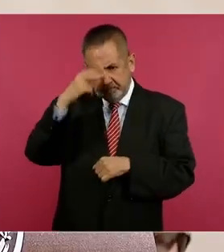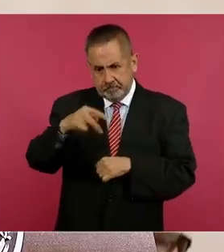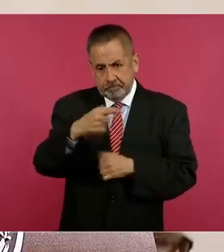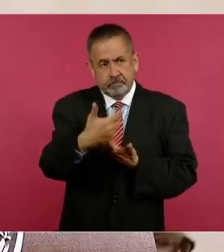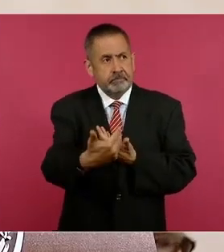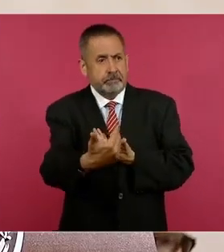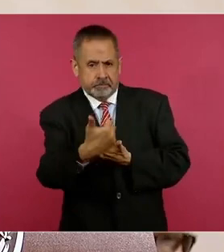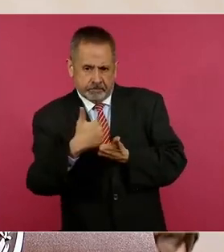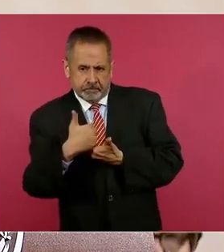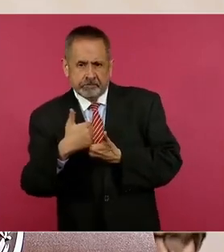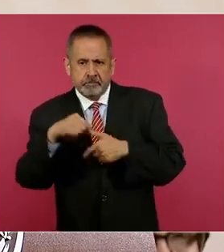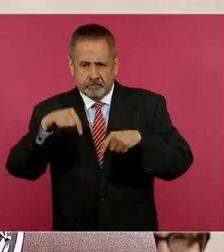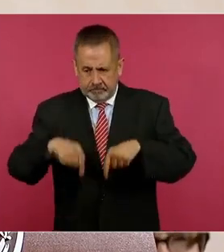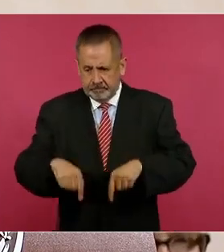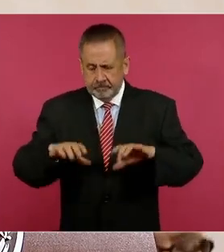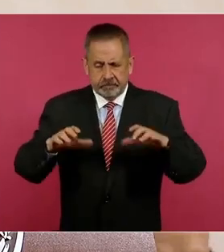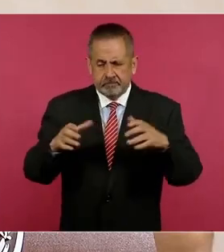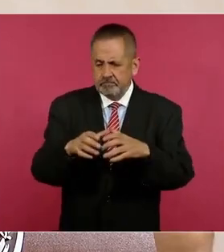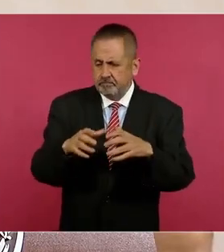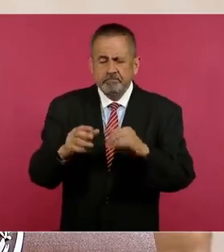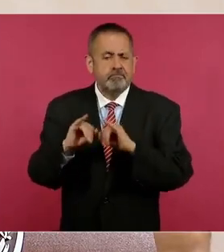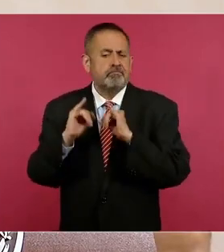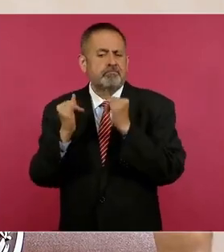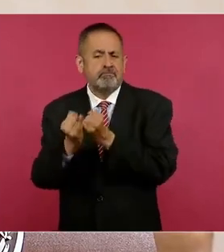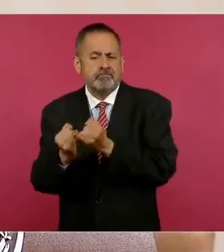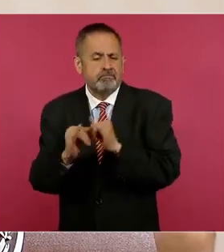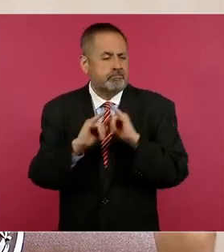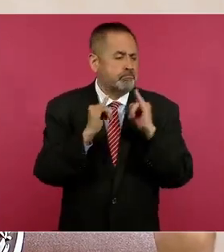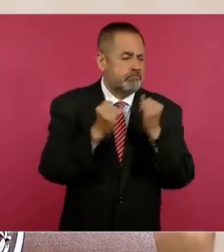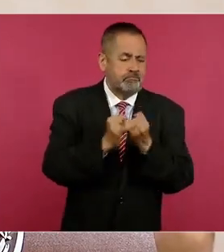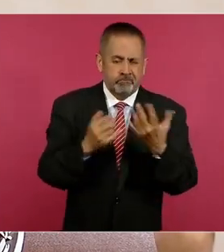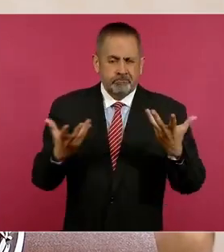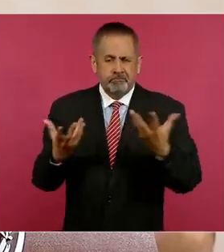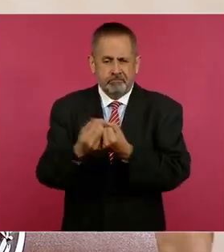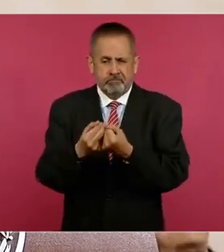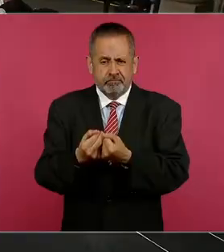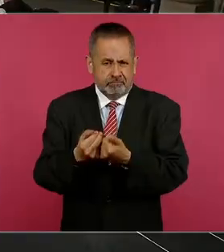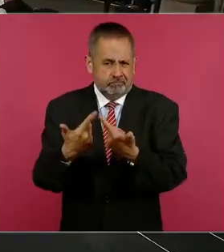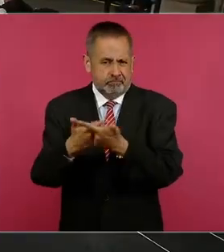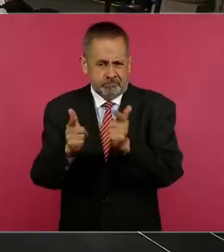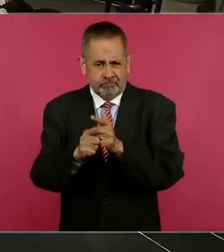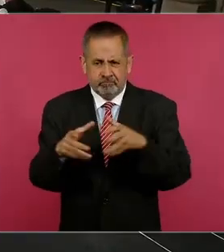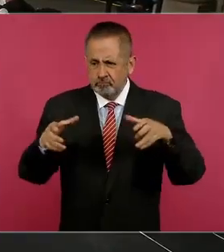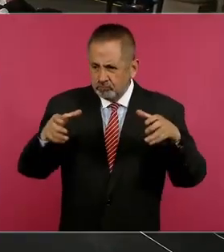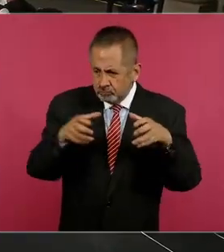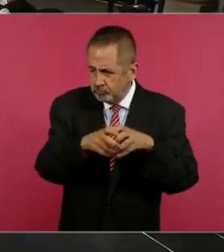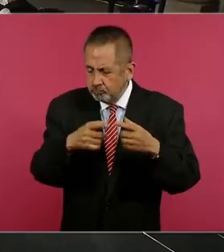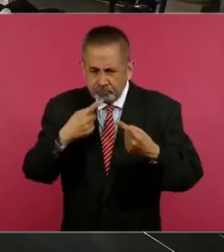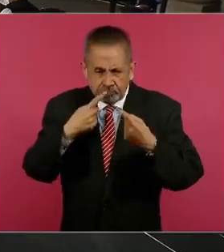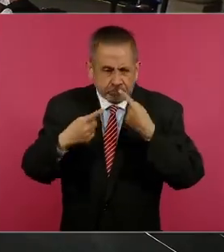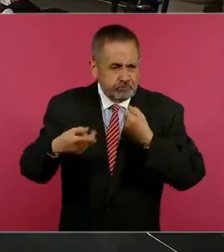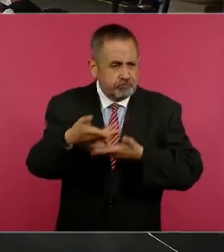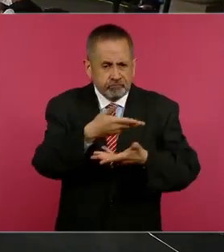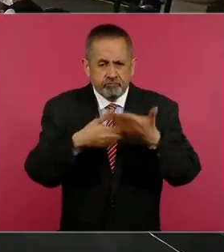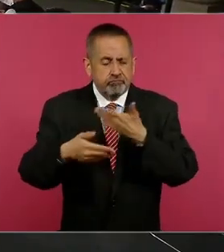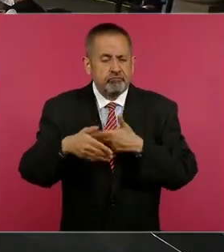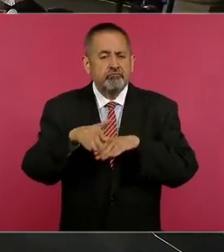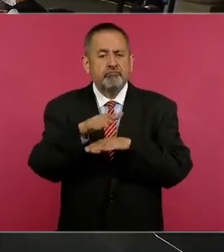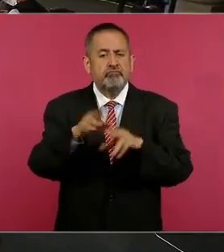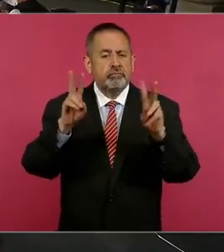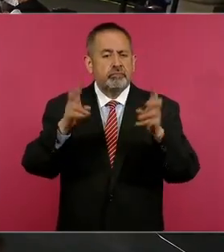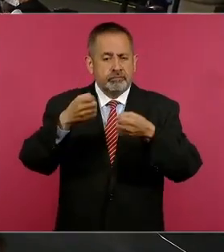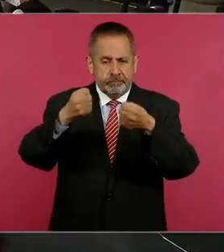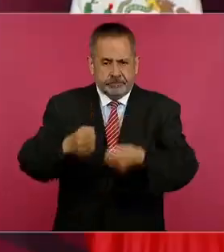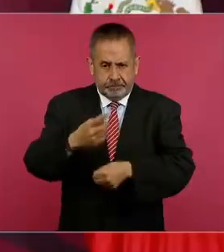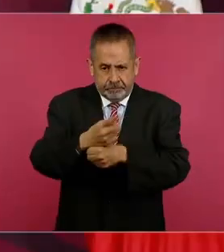de los grupos que se han integrado para atender temas de seguridad, temas